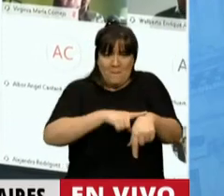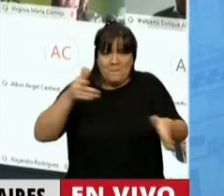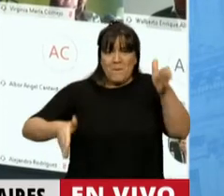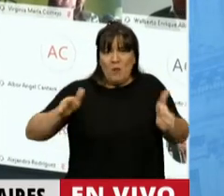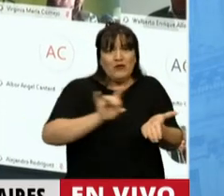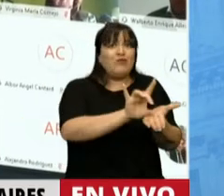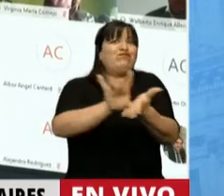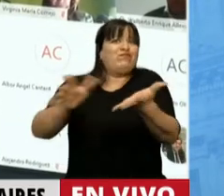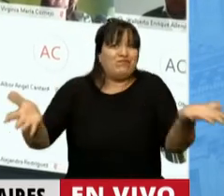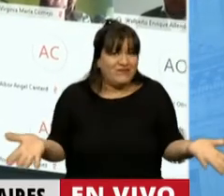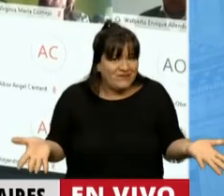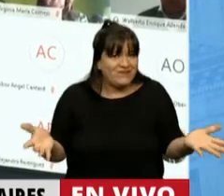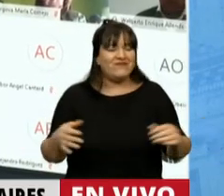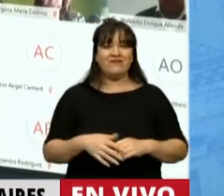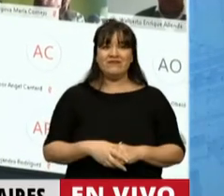proceso.